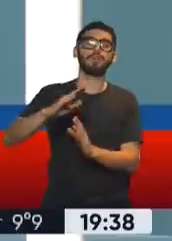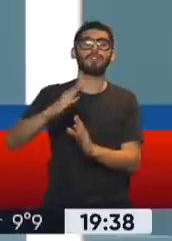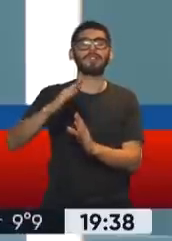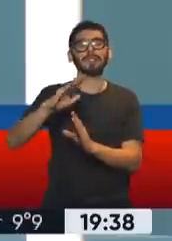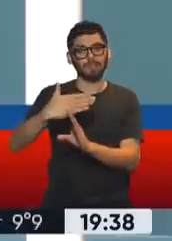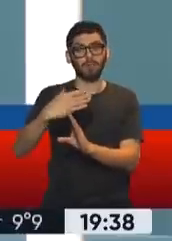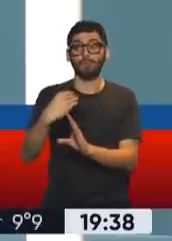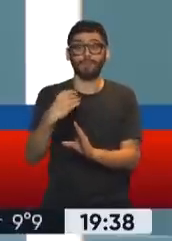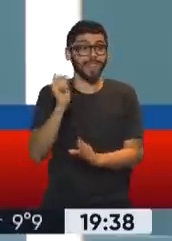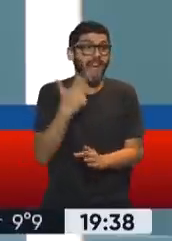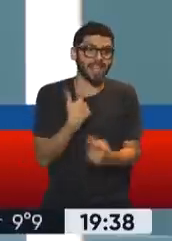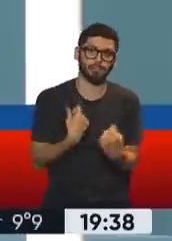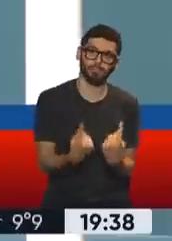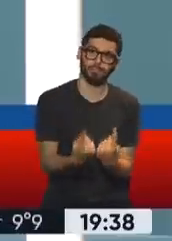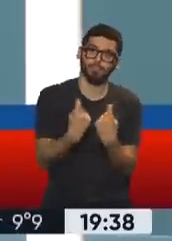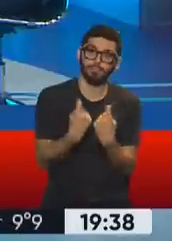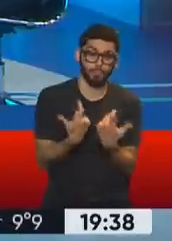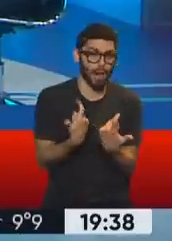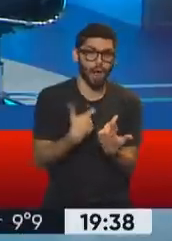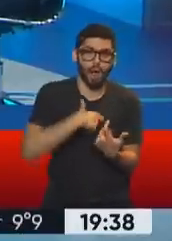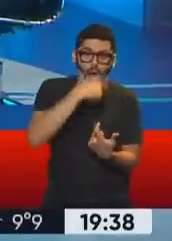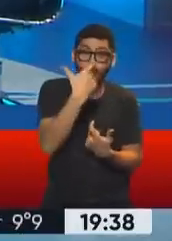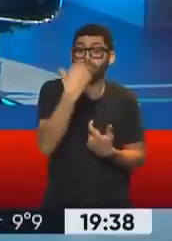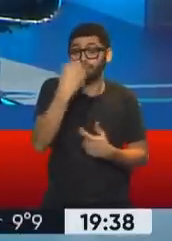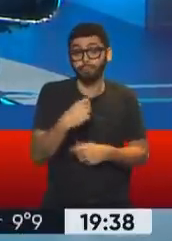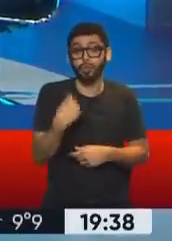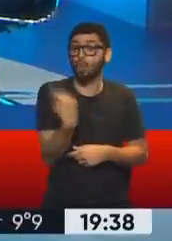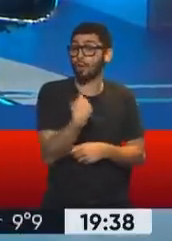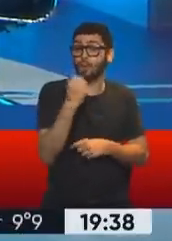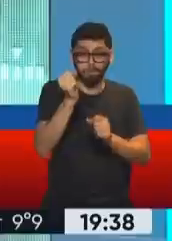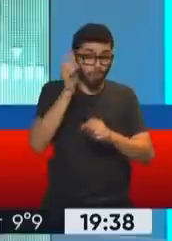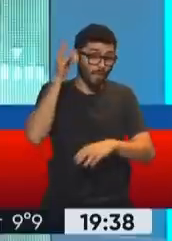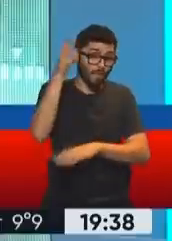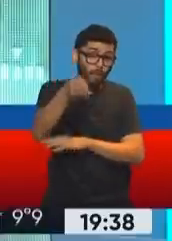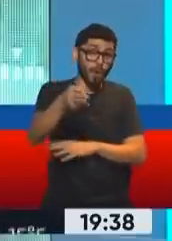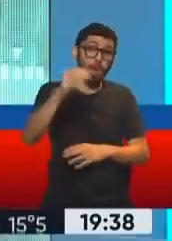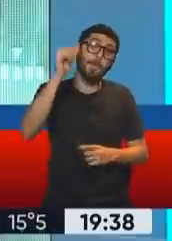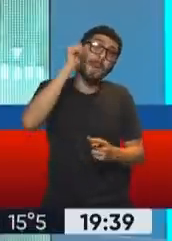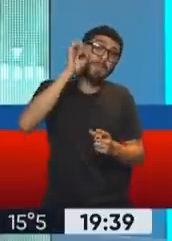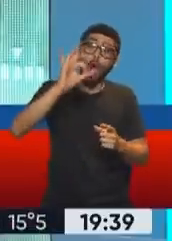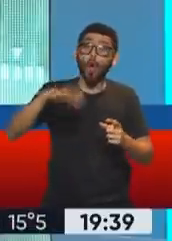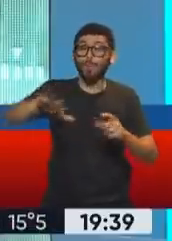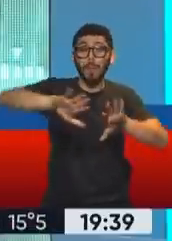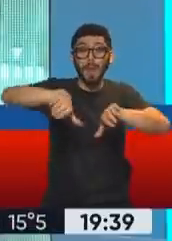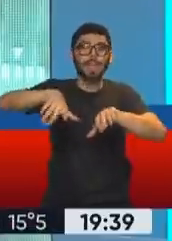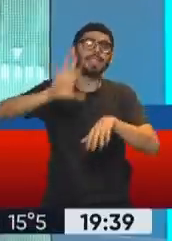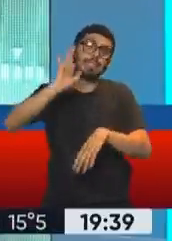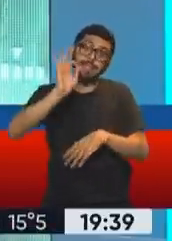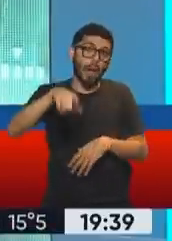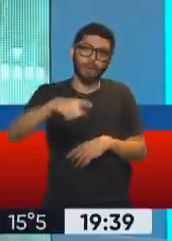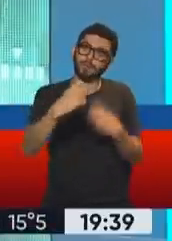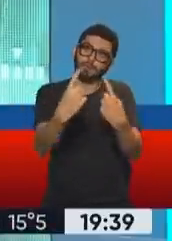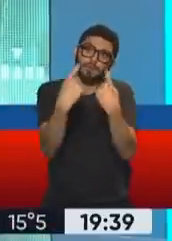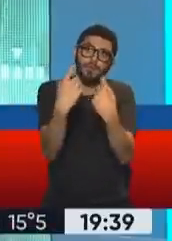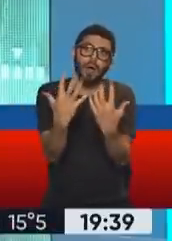el gas es súper esencial para poder calefaccionar nuestras Cualquiera de nosotros que ha ido a la costa o a Mar del Plata en invierno sabe lo fundamental que